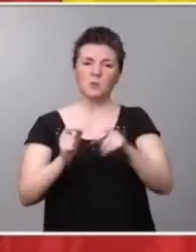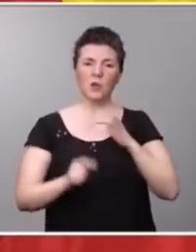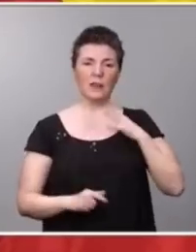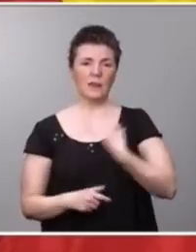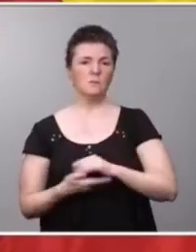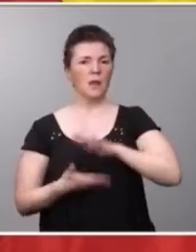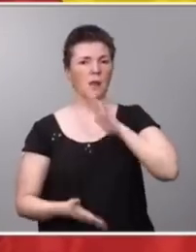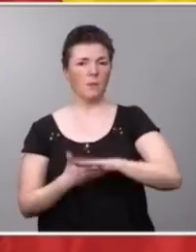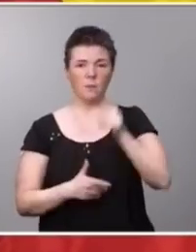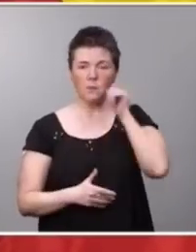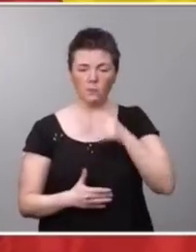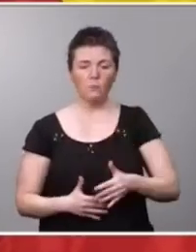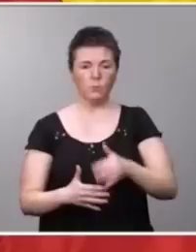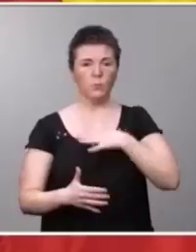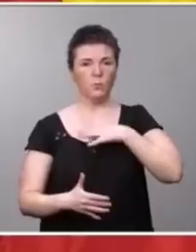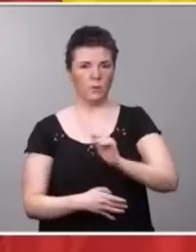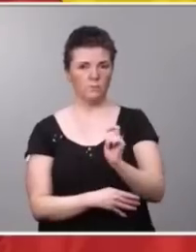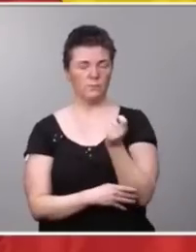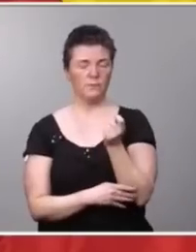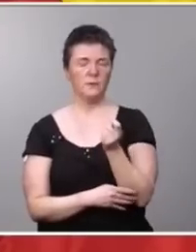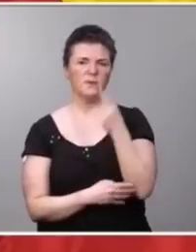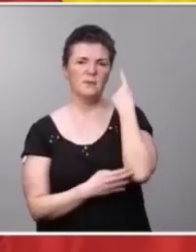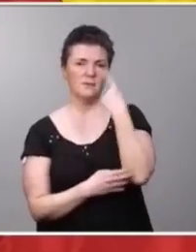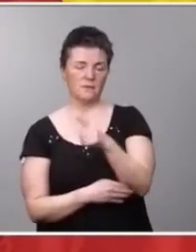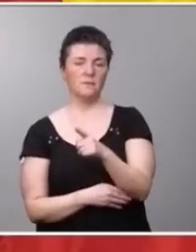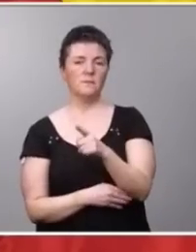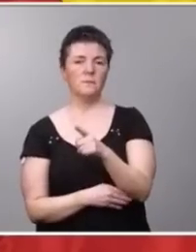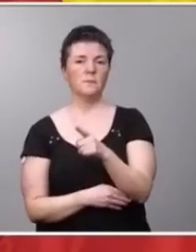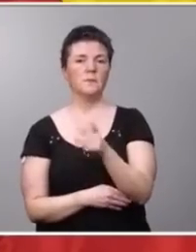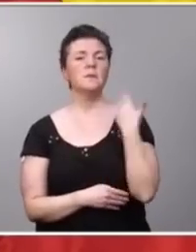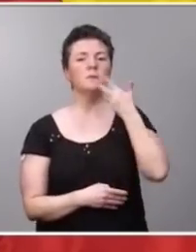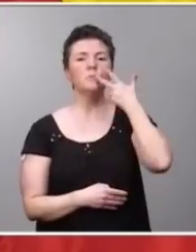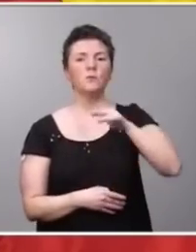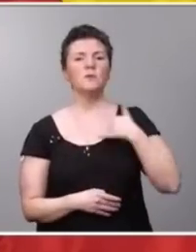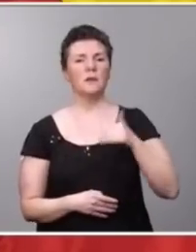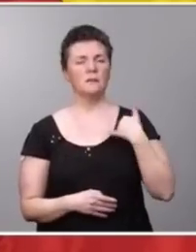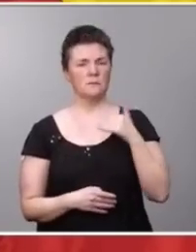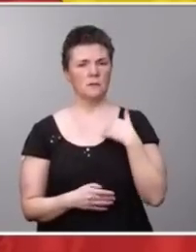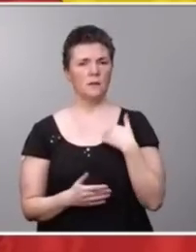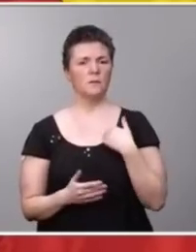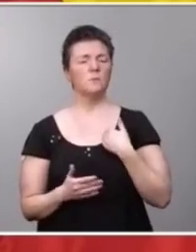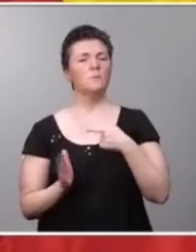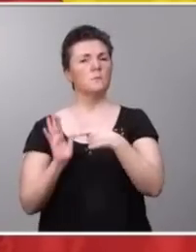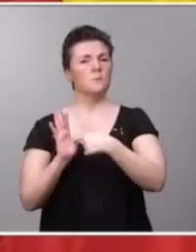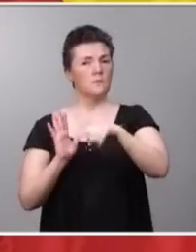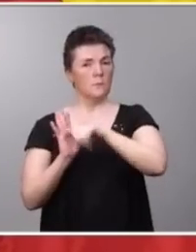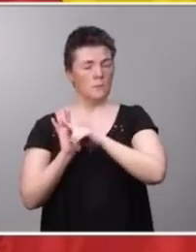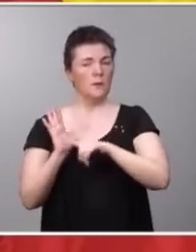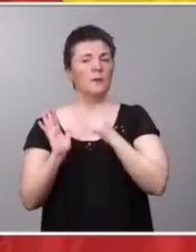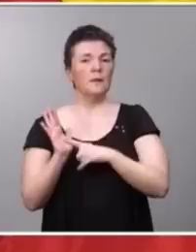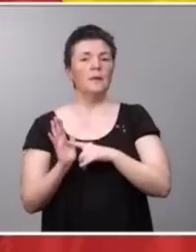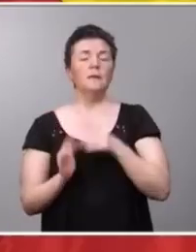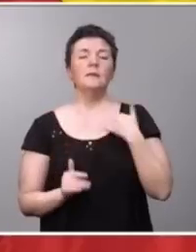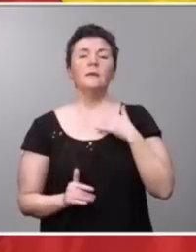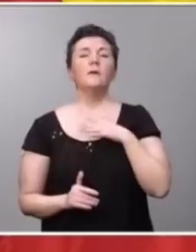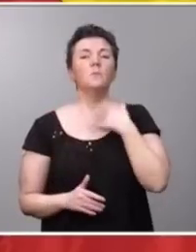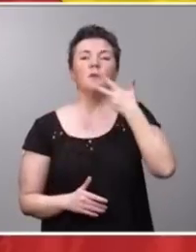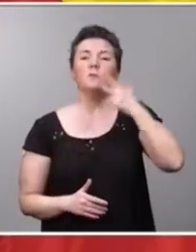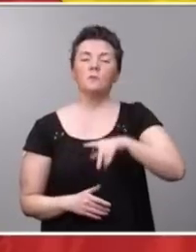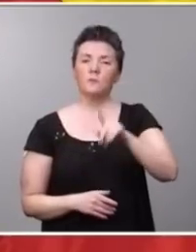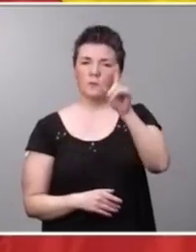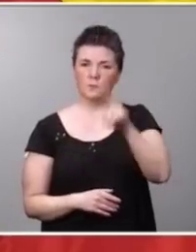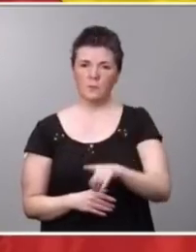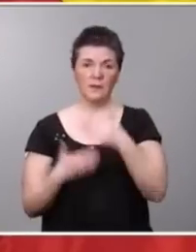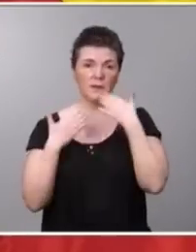gestar. Esto, como saben, aunque ya está reconocido y está reconocido en esta ley, está reconocido también a través de una